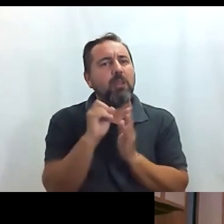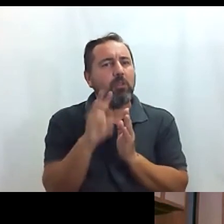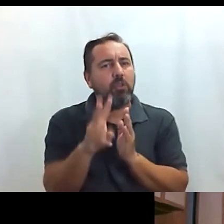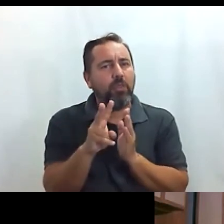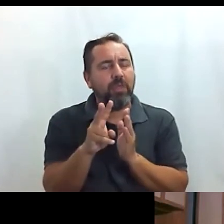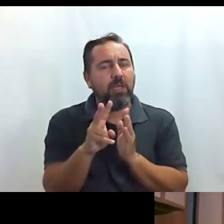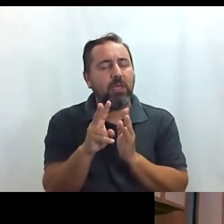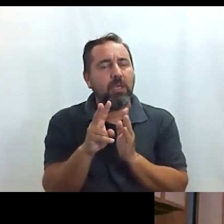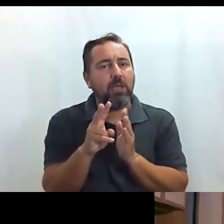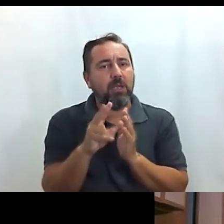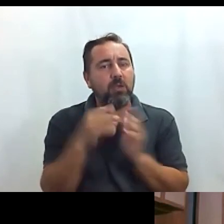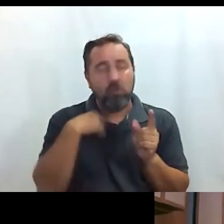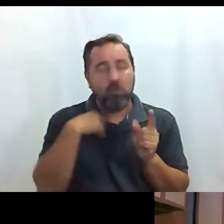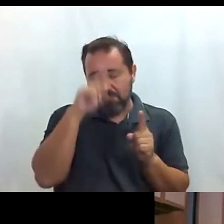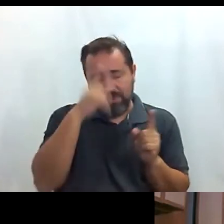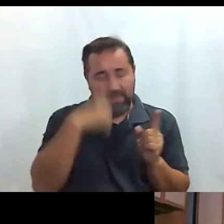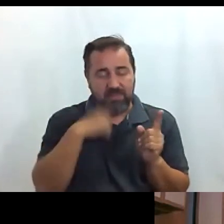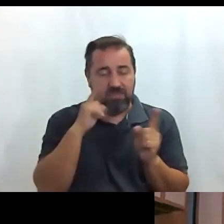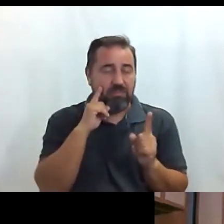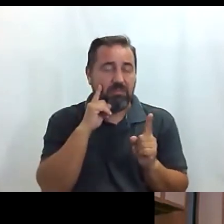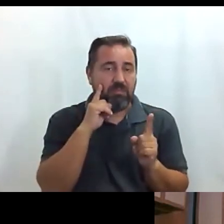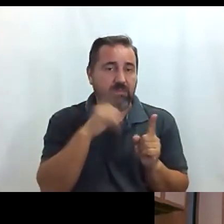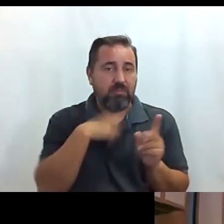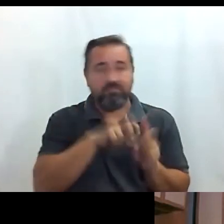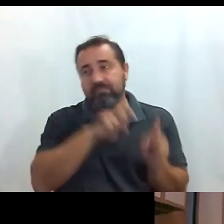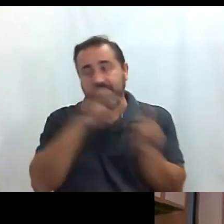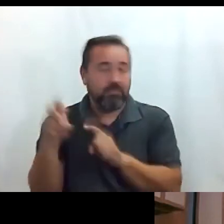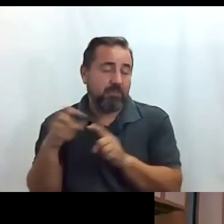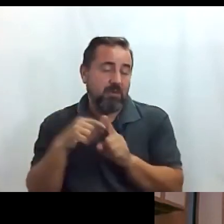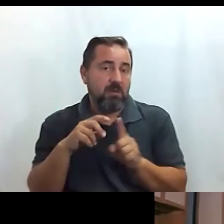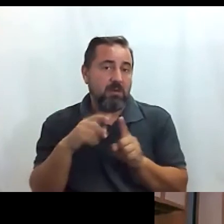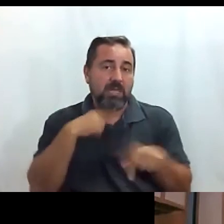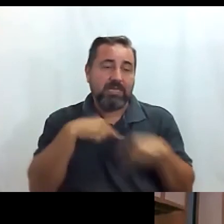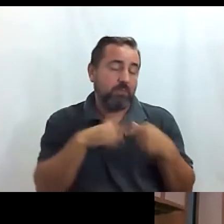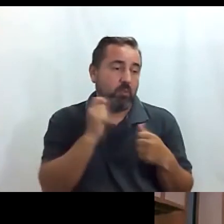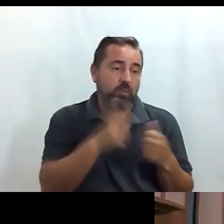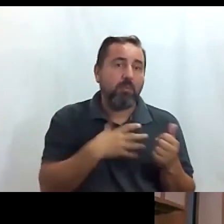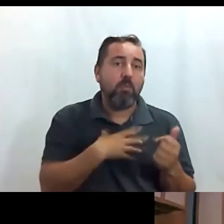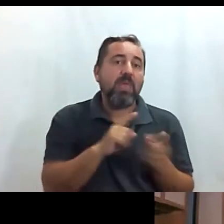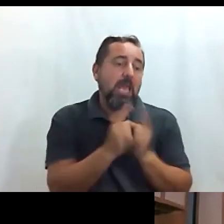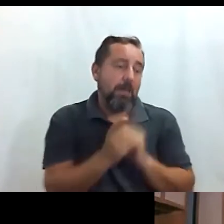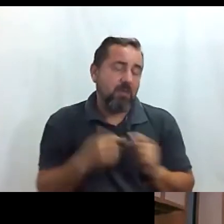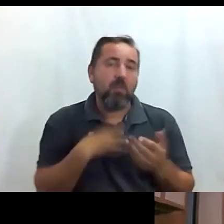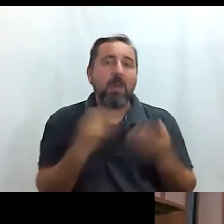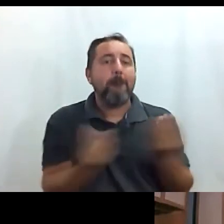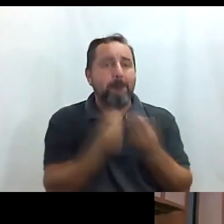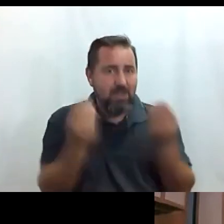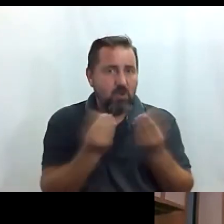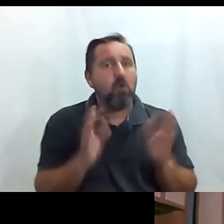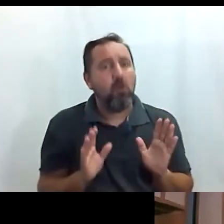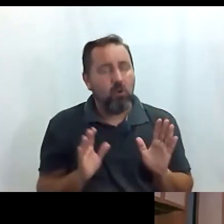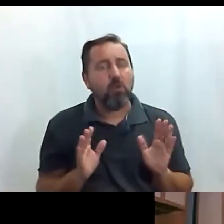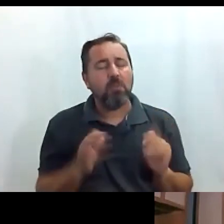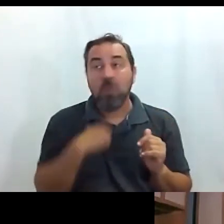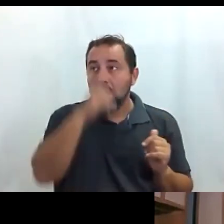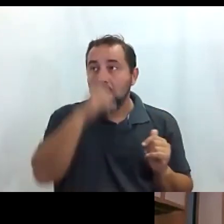no estoy en Madrid habitualmente ni usando el transporte o sea que seguramente habrá cambiado y habrá mejorado pero sí yo no